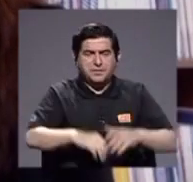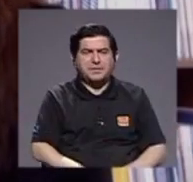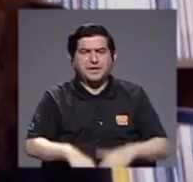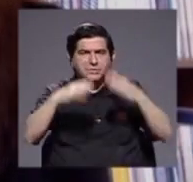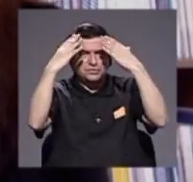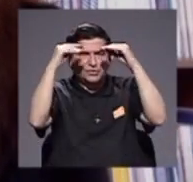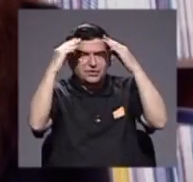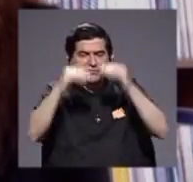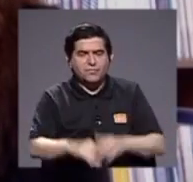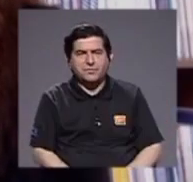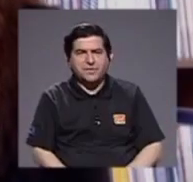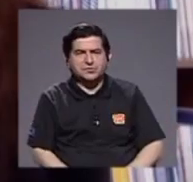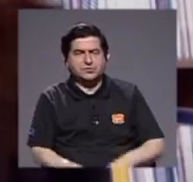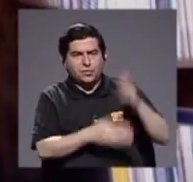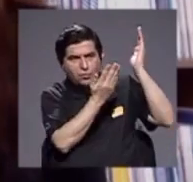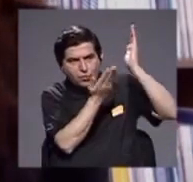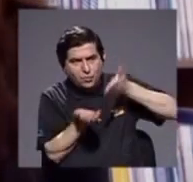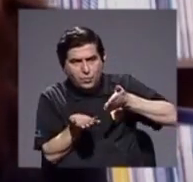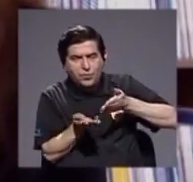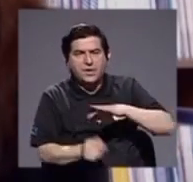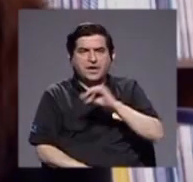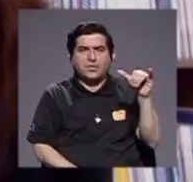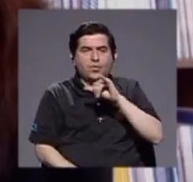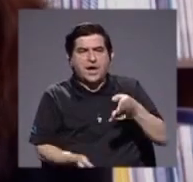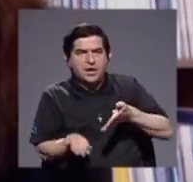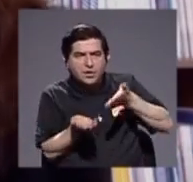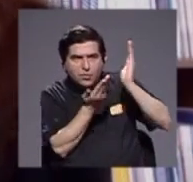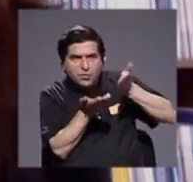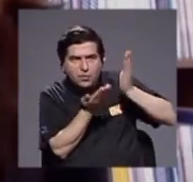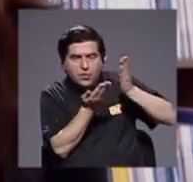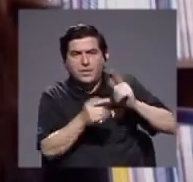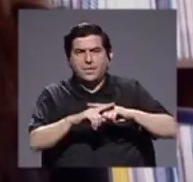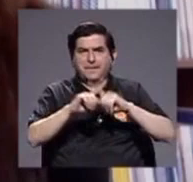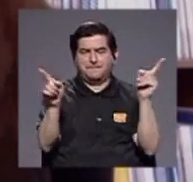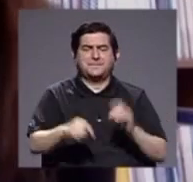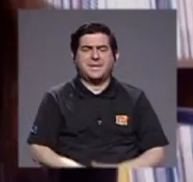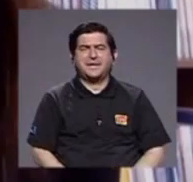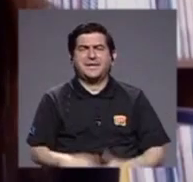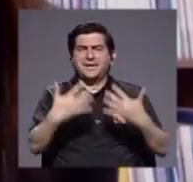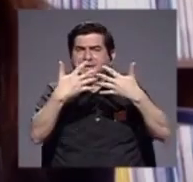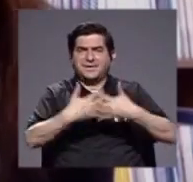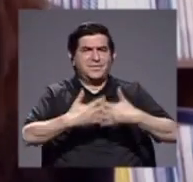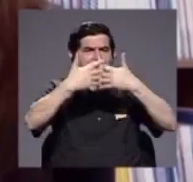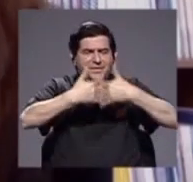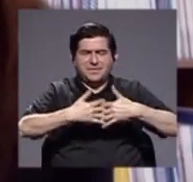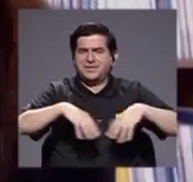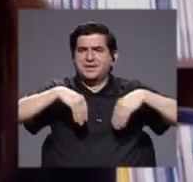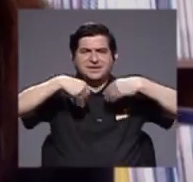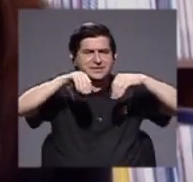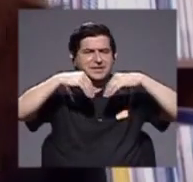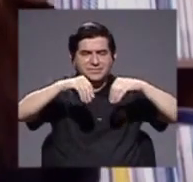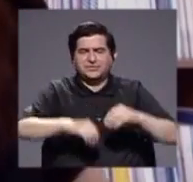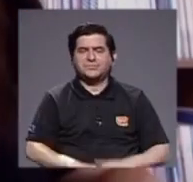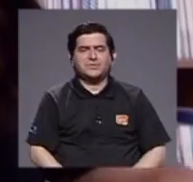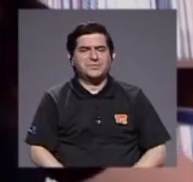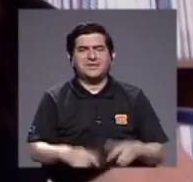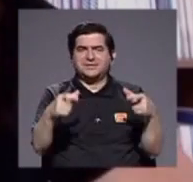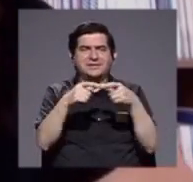Sin embargo, nosotros no tenemos eso, ¿verdad? Las operadoras no venden una conectividad simétrica,